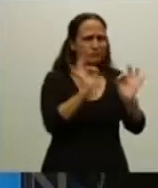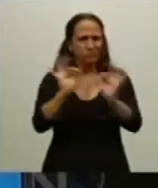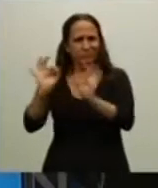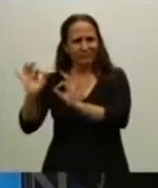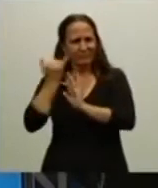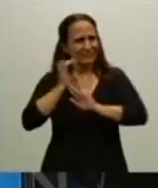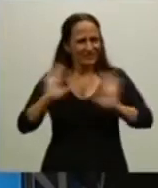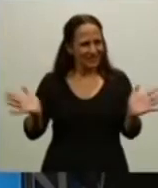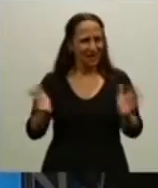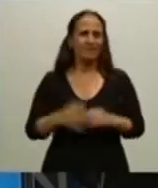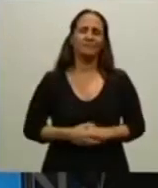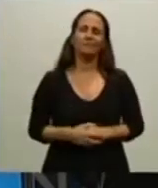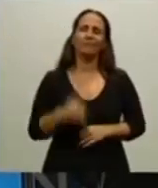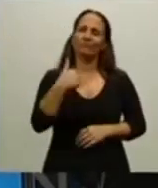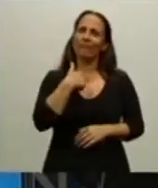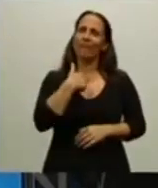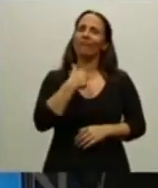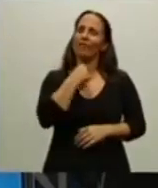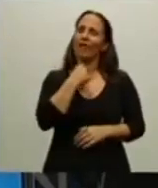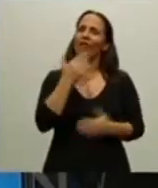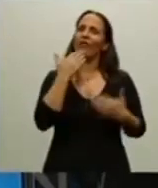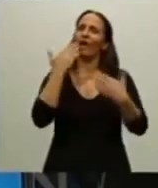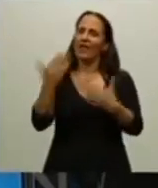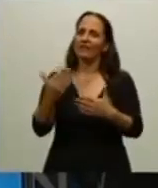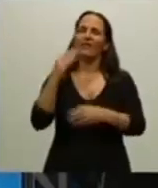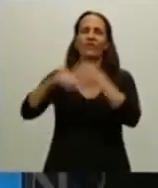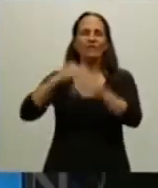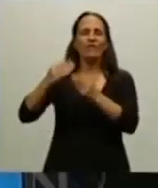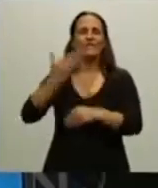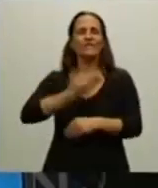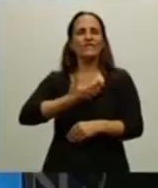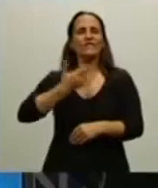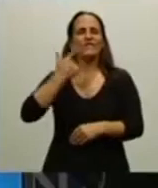agradecer a la familia Fitzgerald.